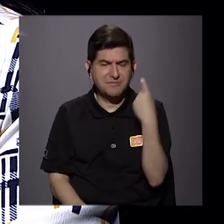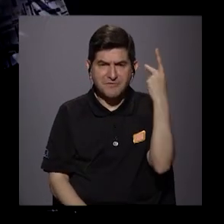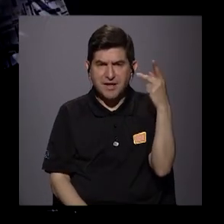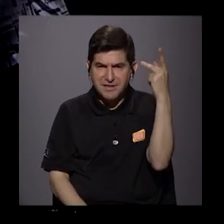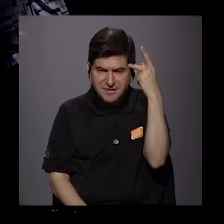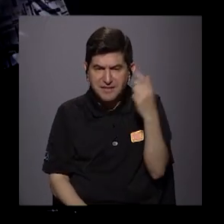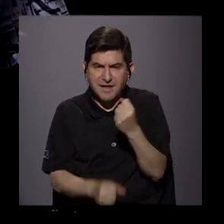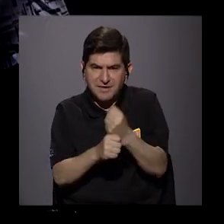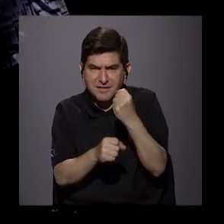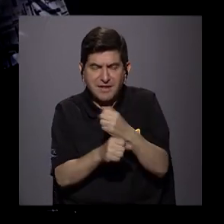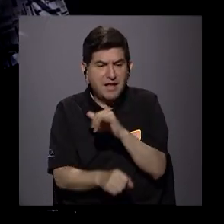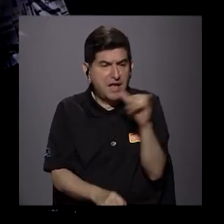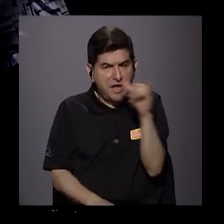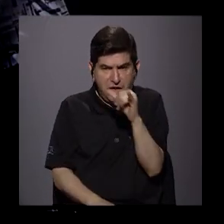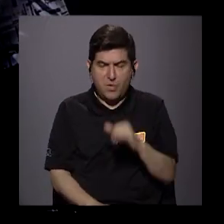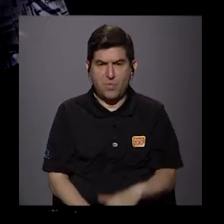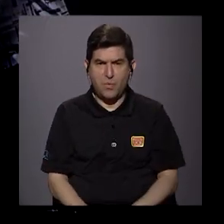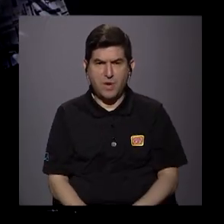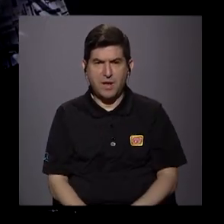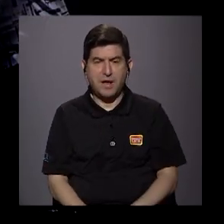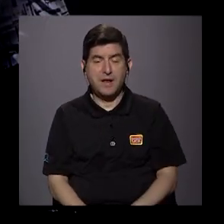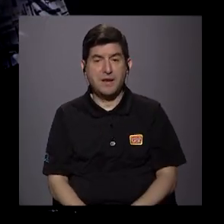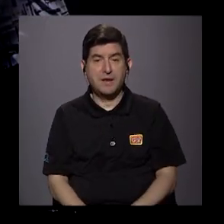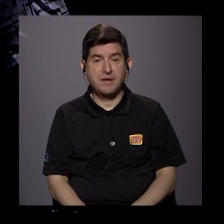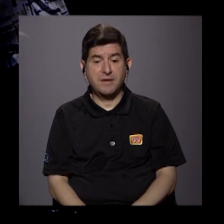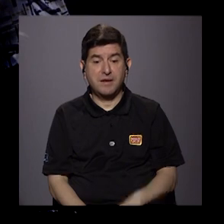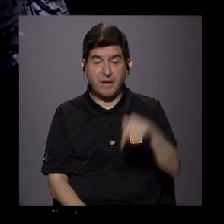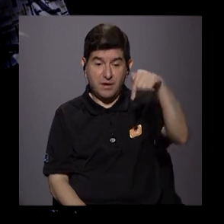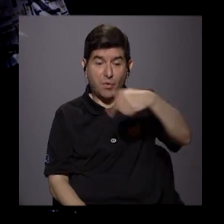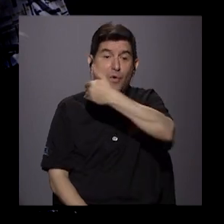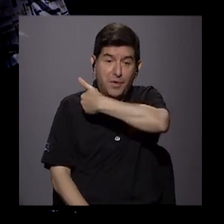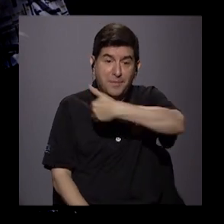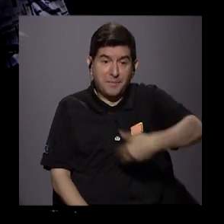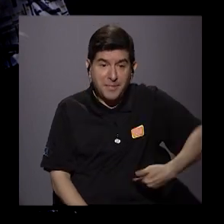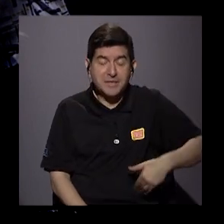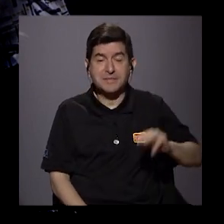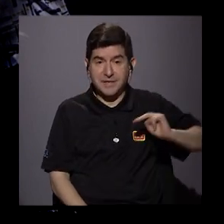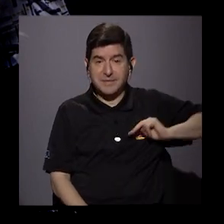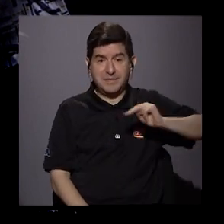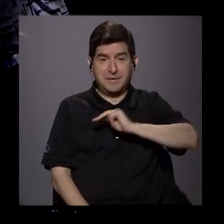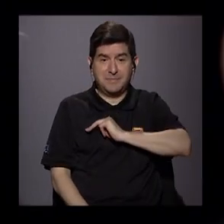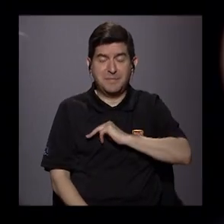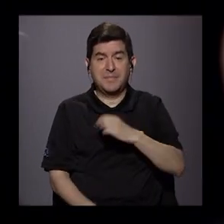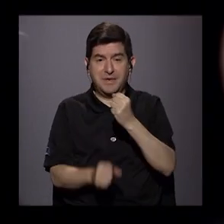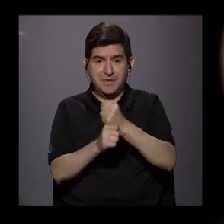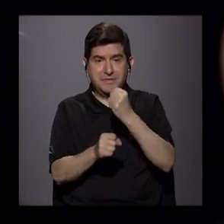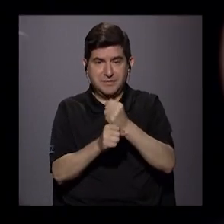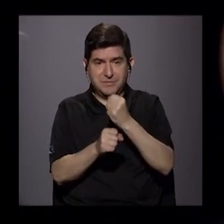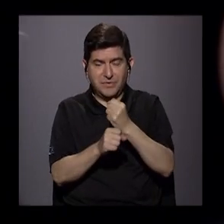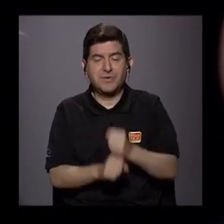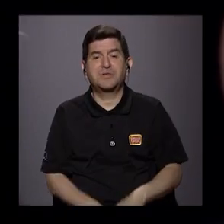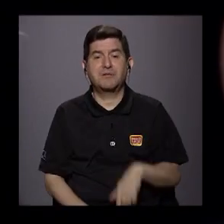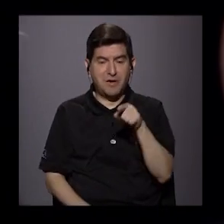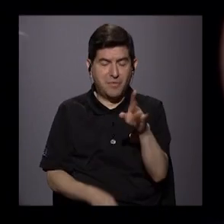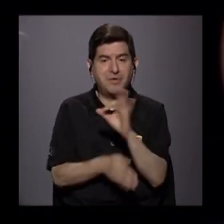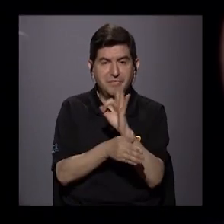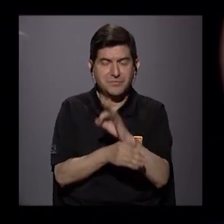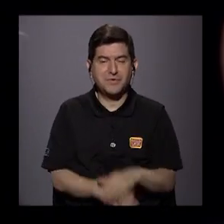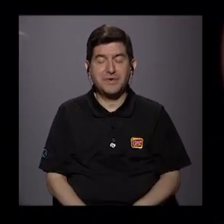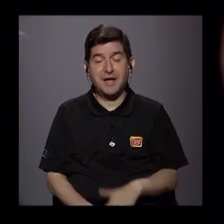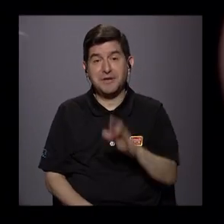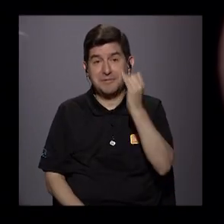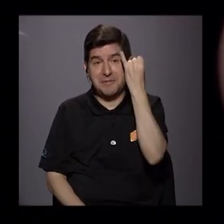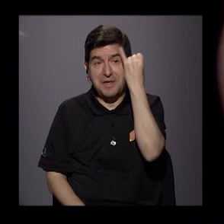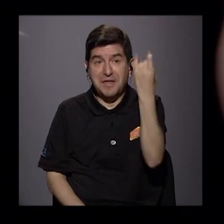esa política de empleo también estaba en un casualmente hoy presidente que estuvo en el Ministerio de Trabajo. Nada más como apunte, lo dejo ahí para